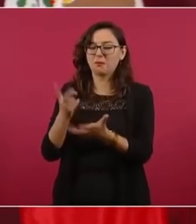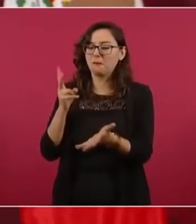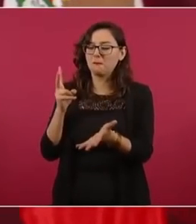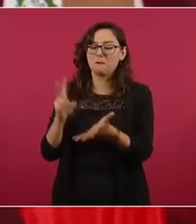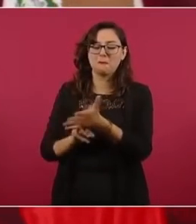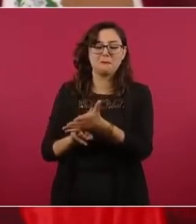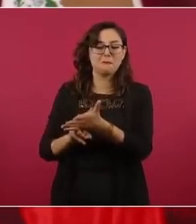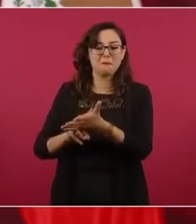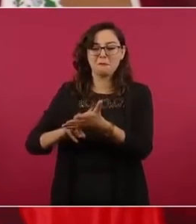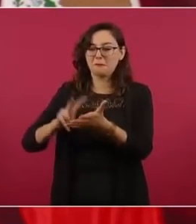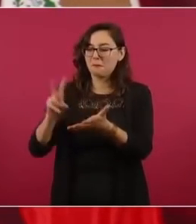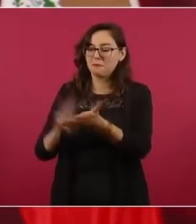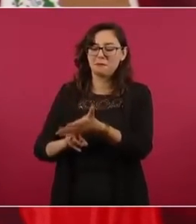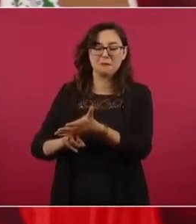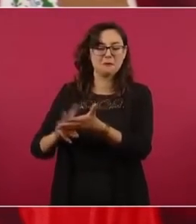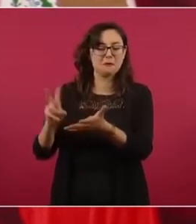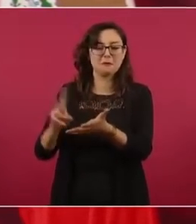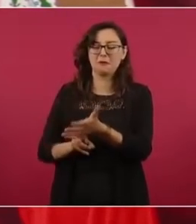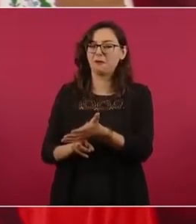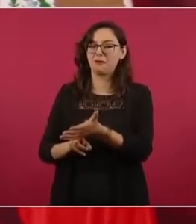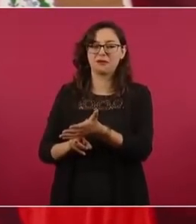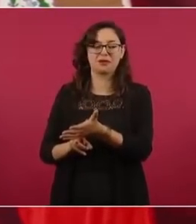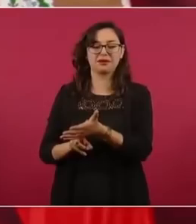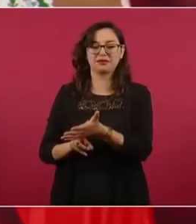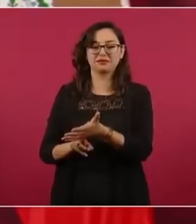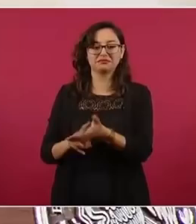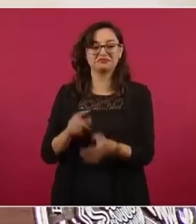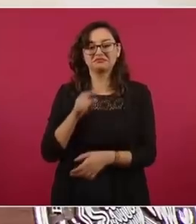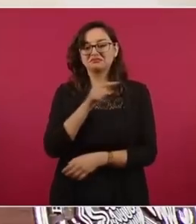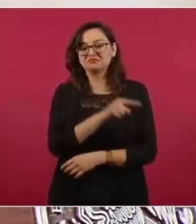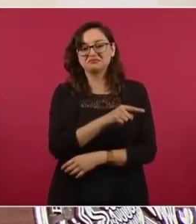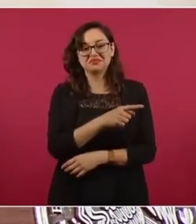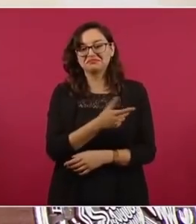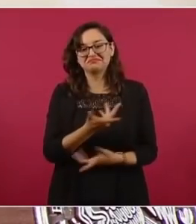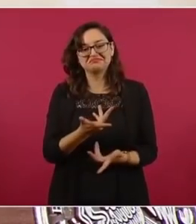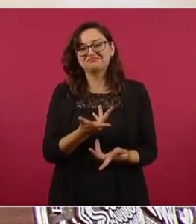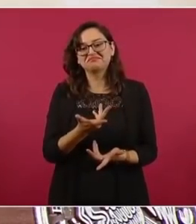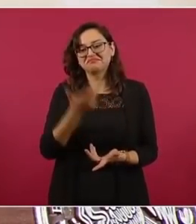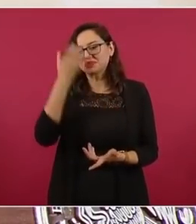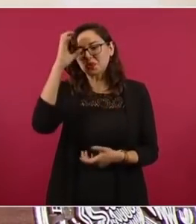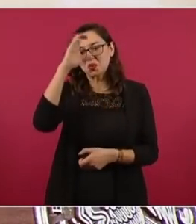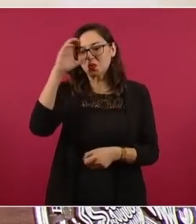Pero ese intelectual no sabe de eso.